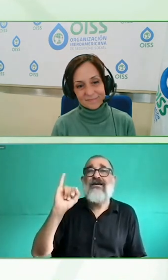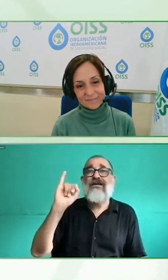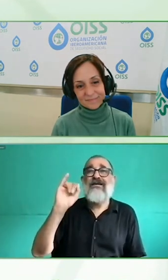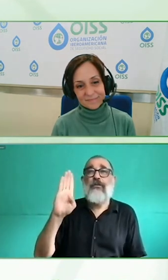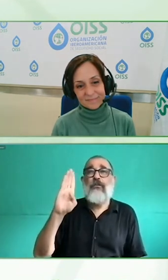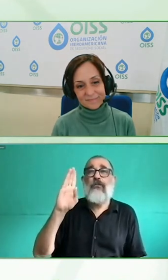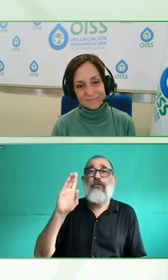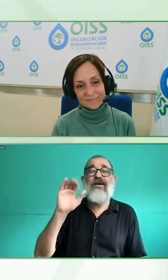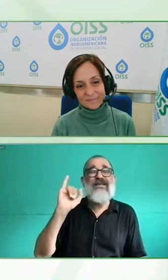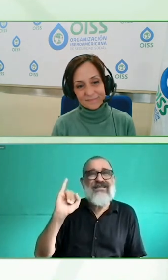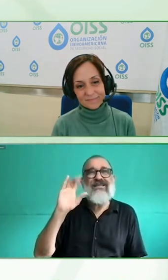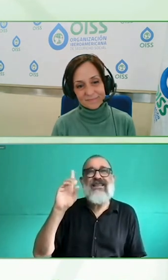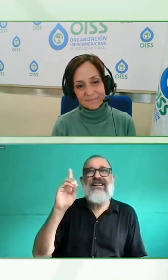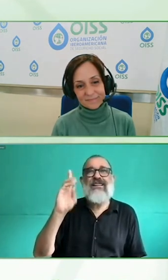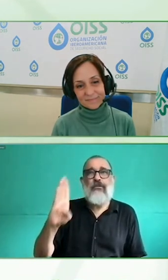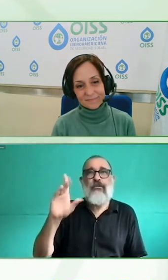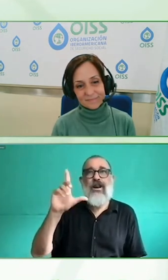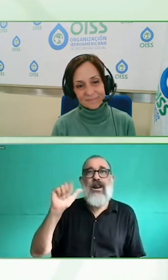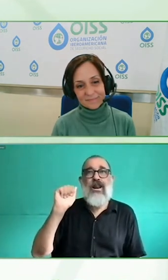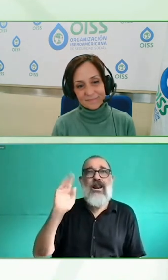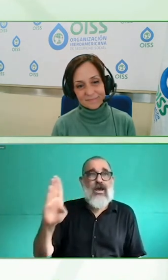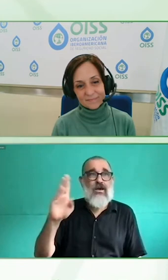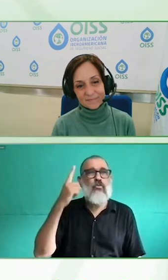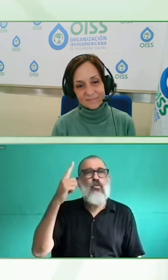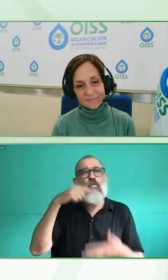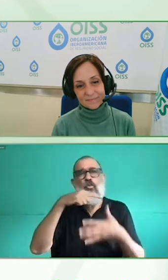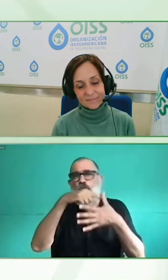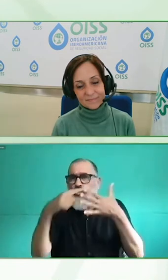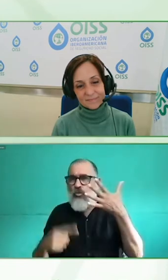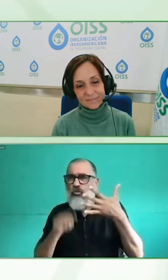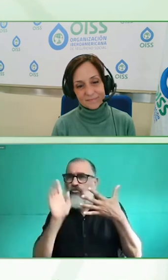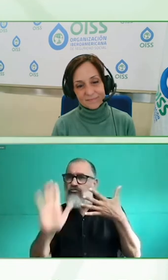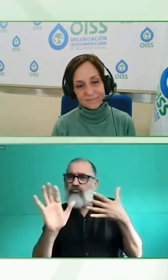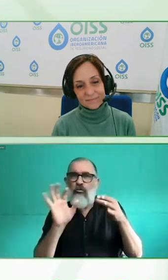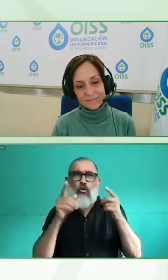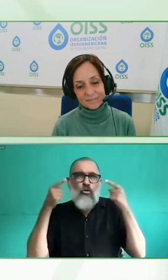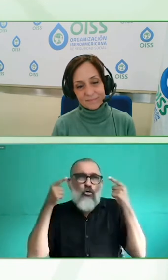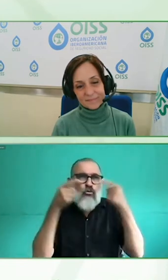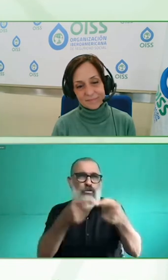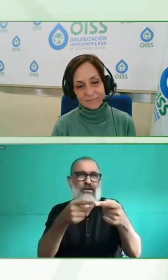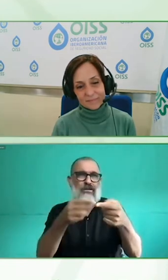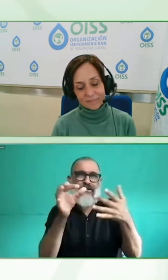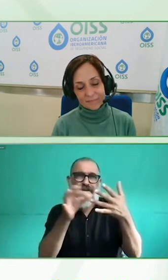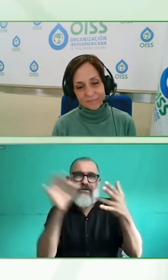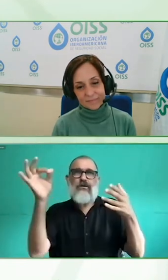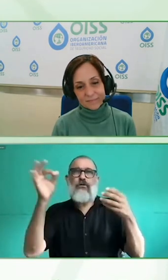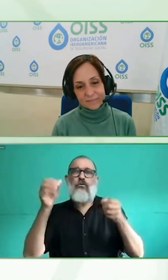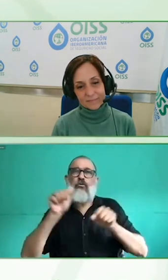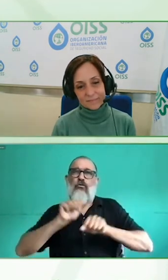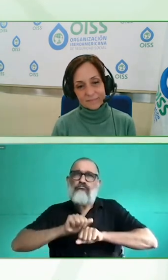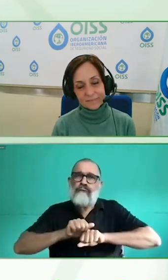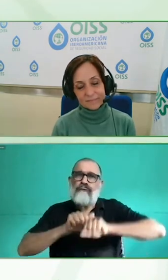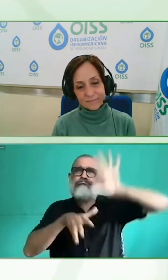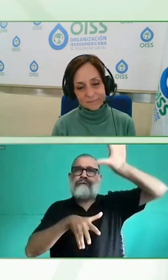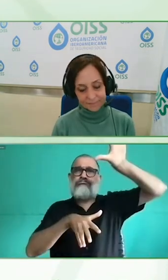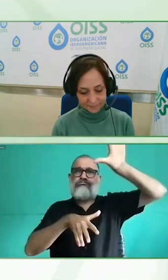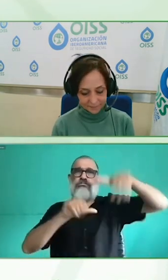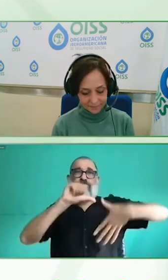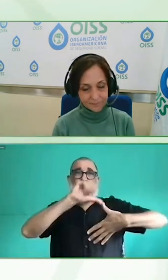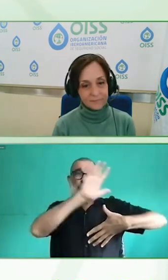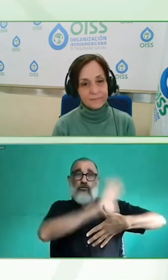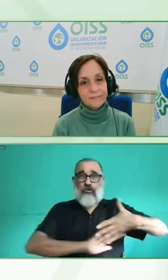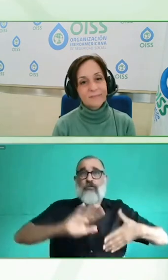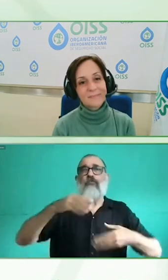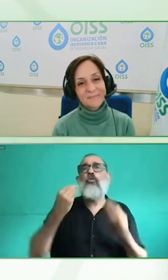hay varios mecanismos que es importante ver, ¿no? Lo primero es tender puentes entre distintos mercados. Perdón que hable de mercados, pero